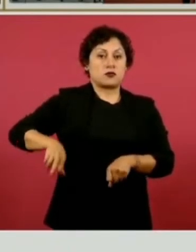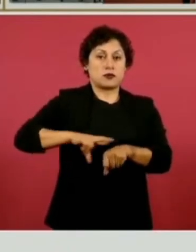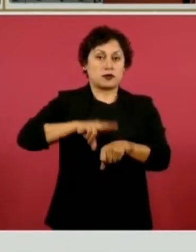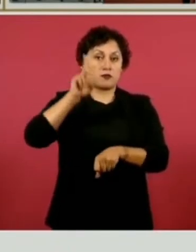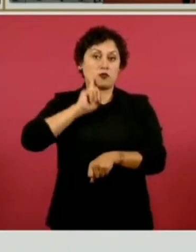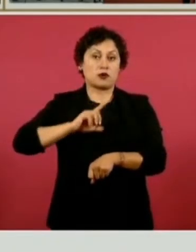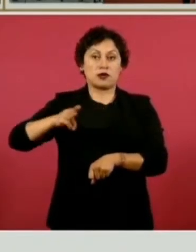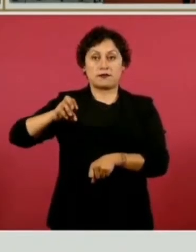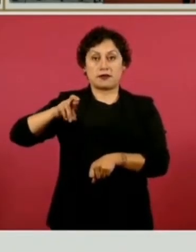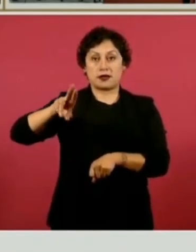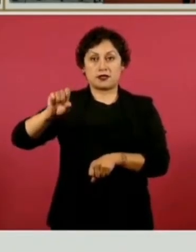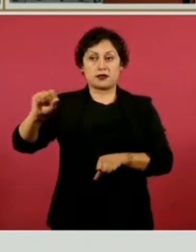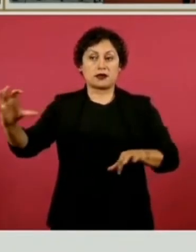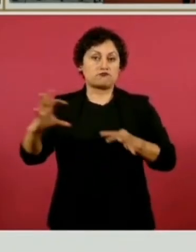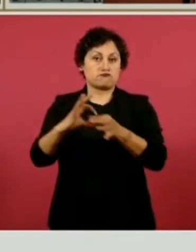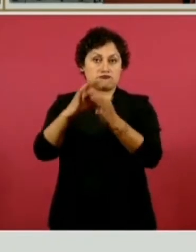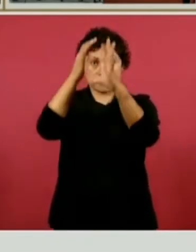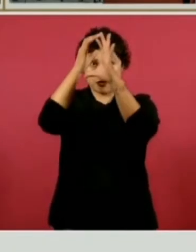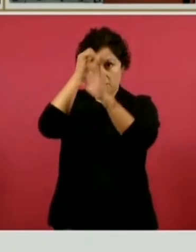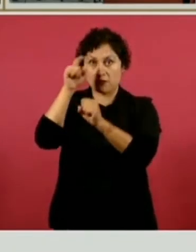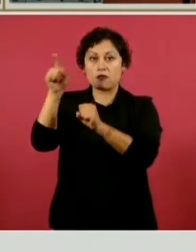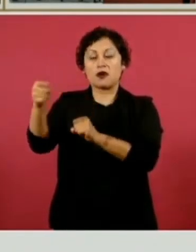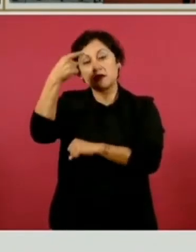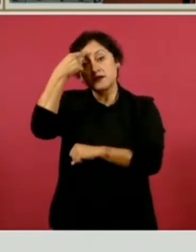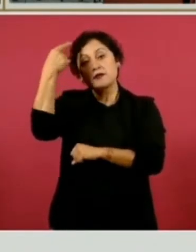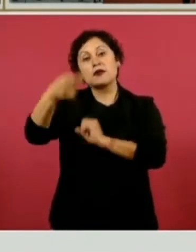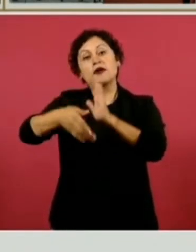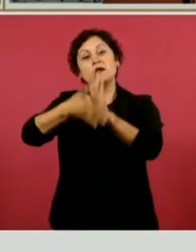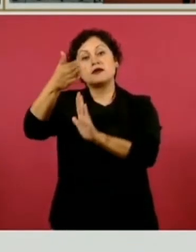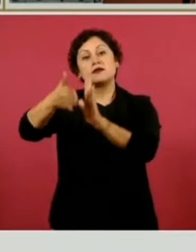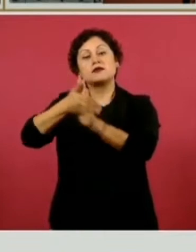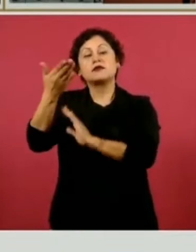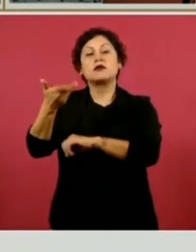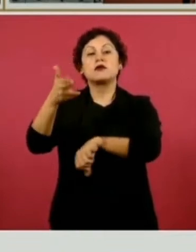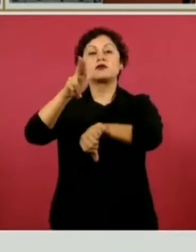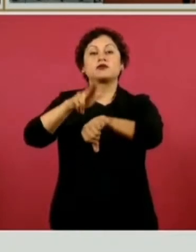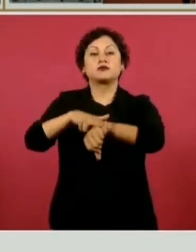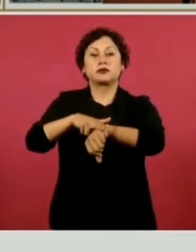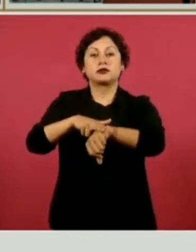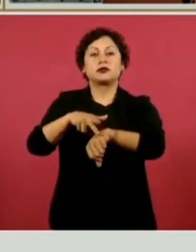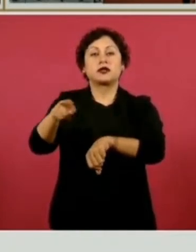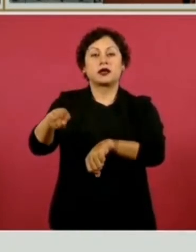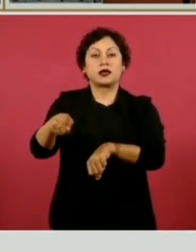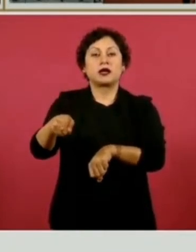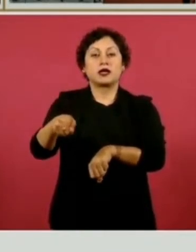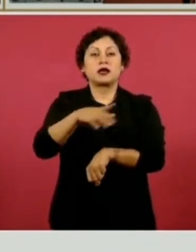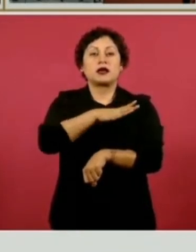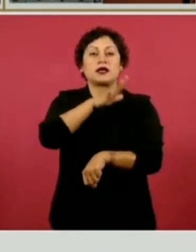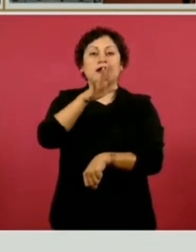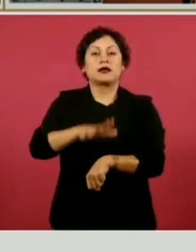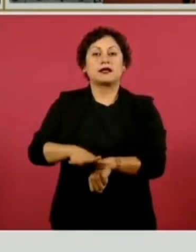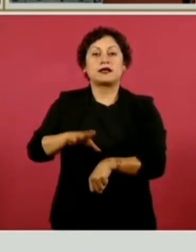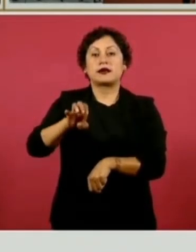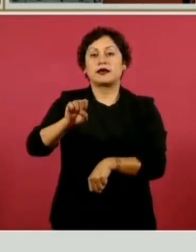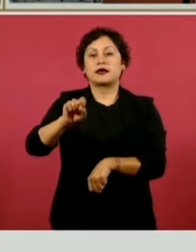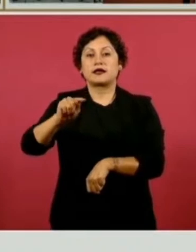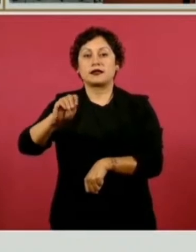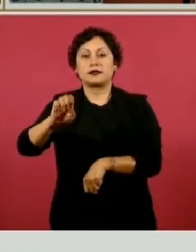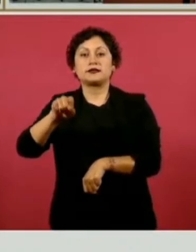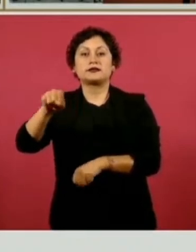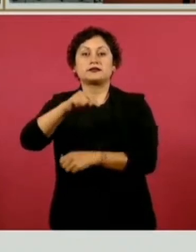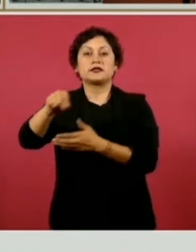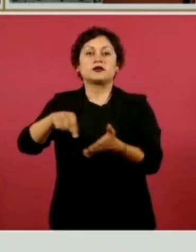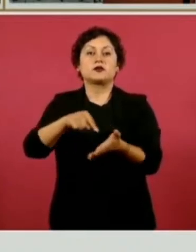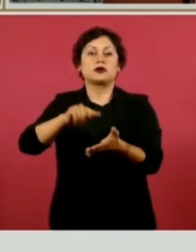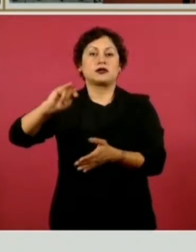concluyendo el hospital general zona este allá en Tijuana.